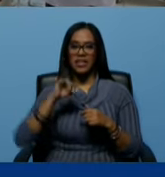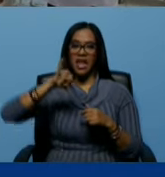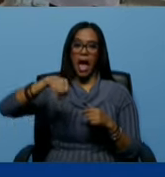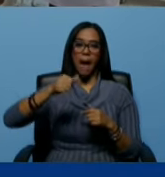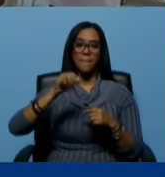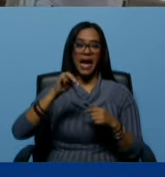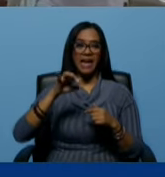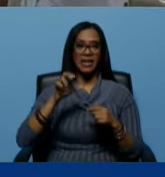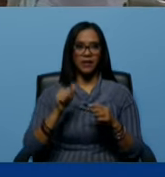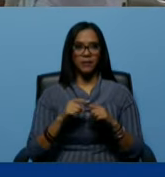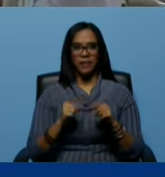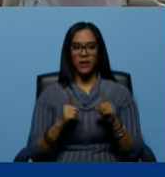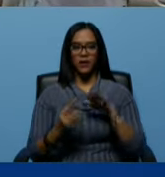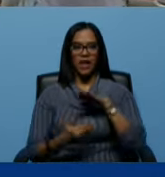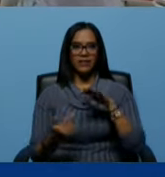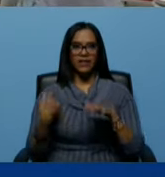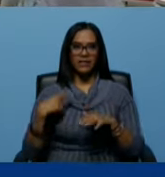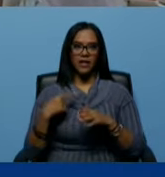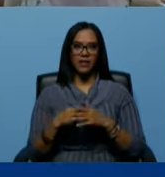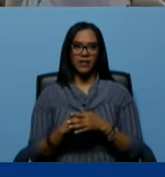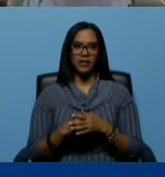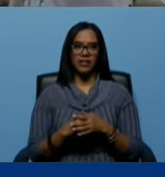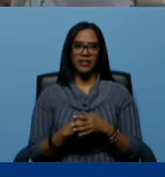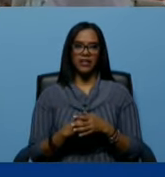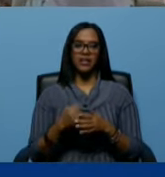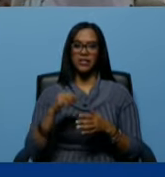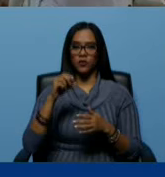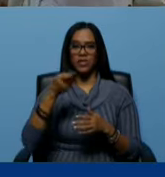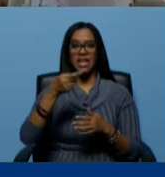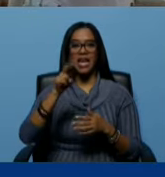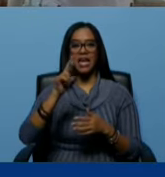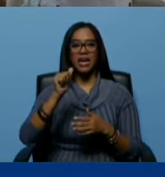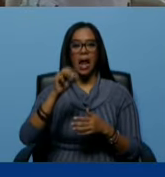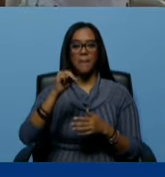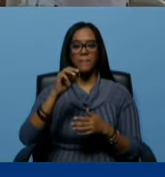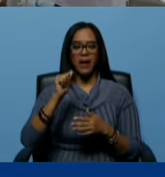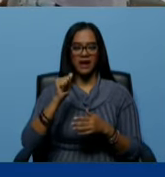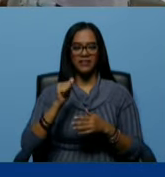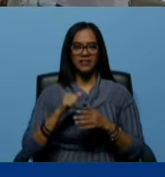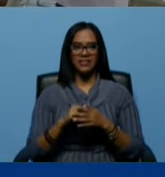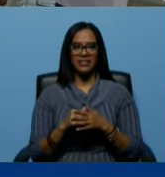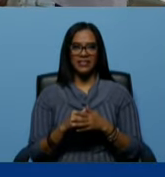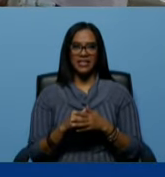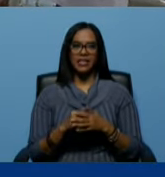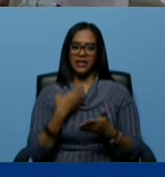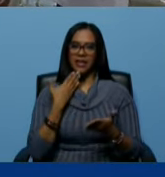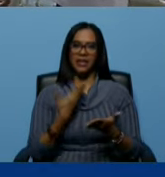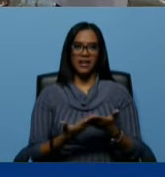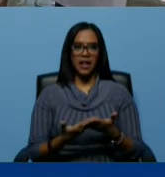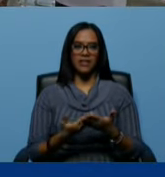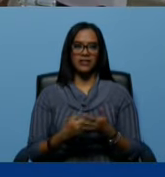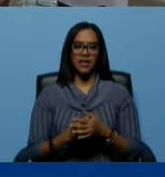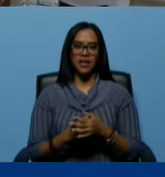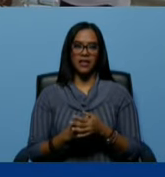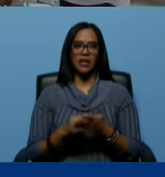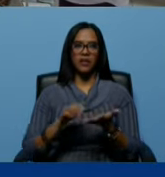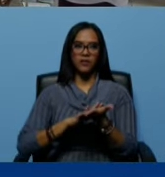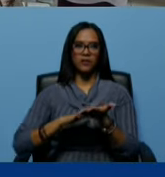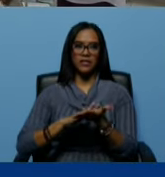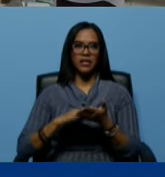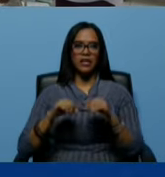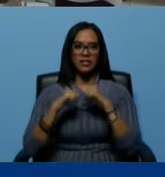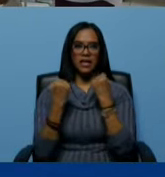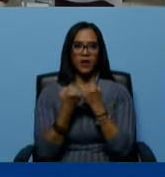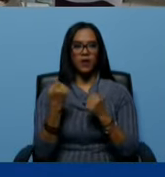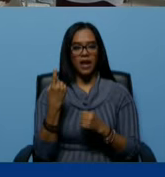pero bueno, las raíces las tenemos. ¿Y tú eres de Granma? Soy de Granma. ¿Qué bueno? Ya hay gracias que recuperamos el salón que nos